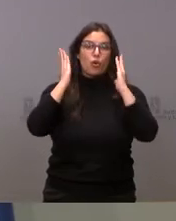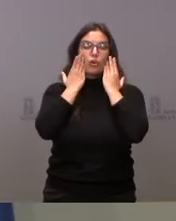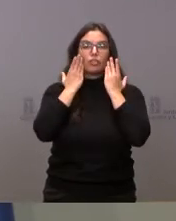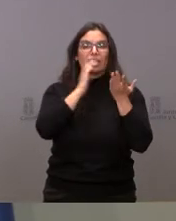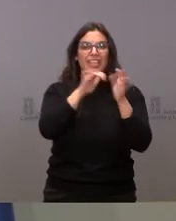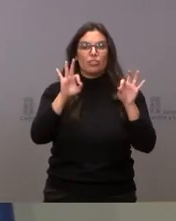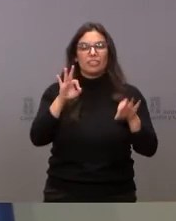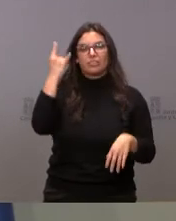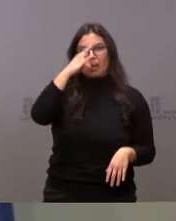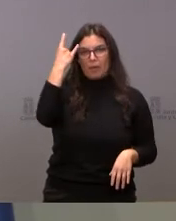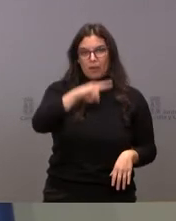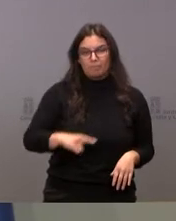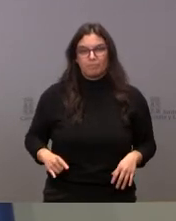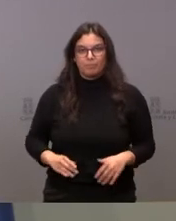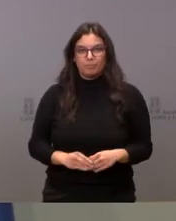en Salamanca,